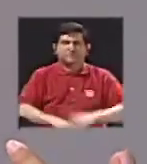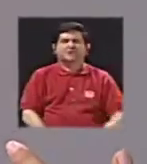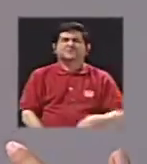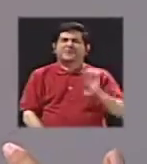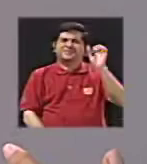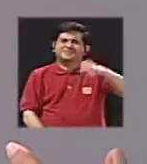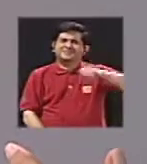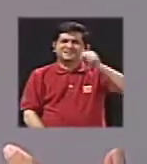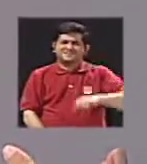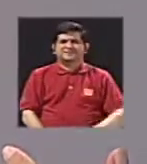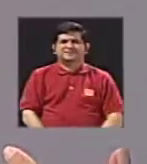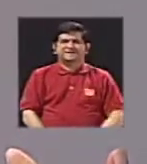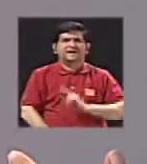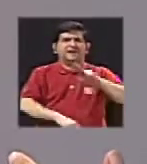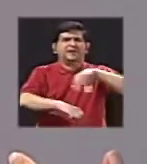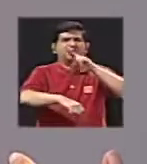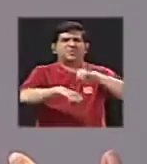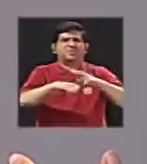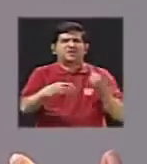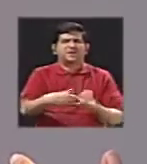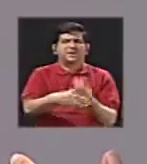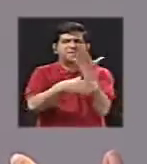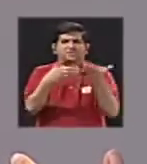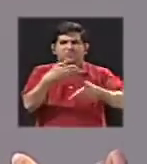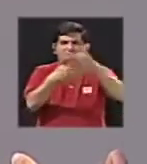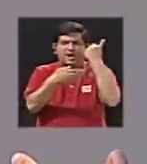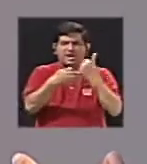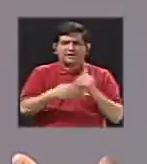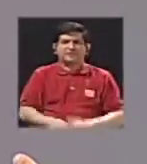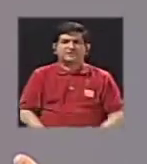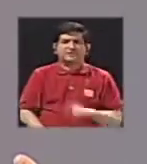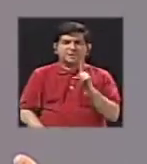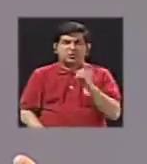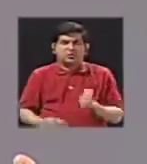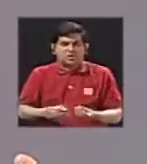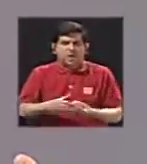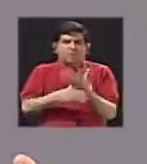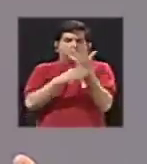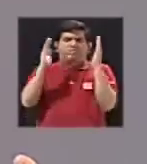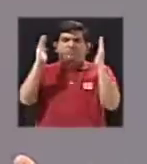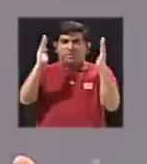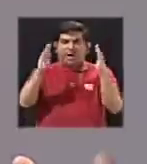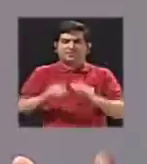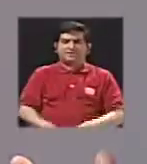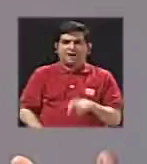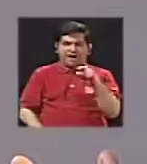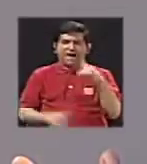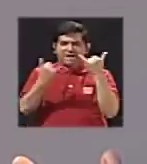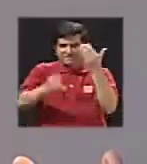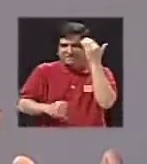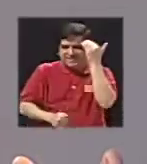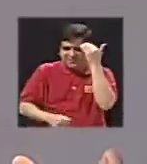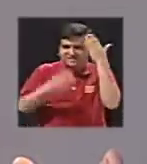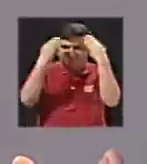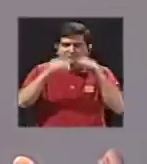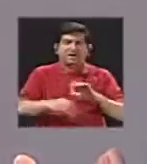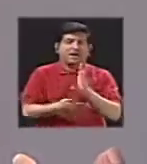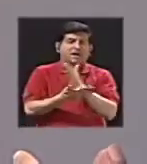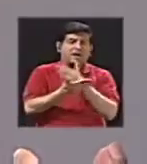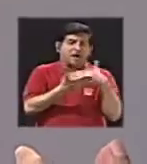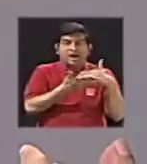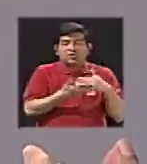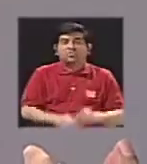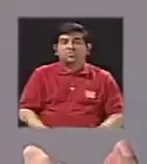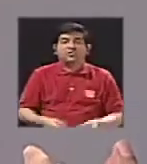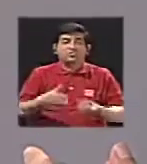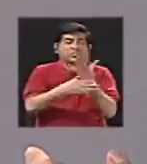pues generalmente los volcanes antes de hacer una erupción grande pues avisan pues hay volcanes que son más silenciosos que otros